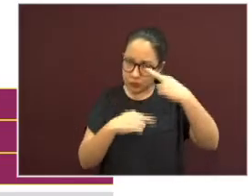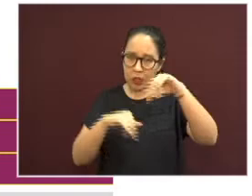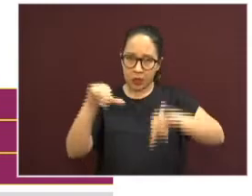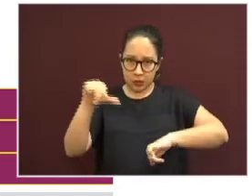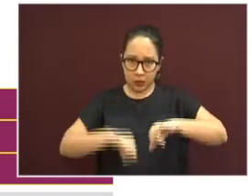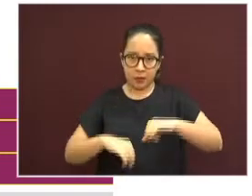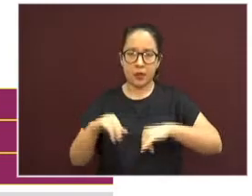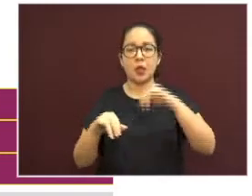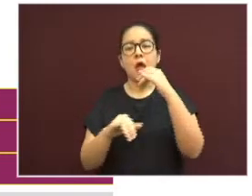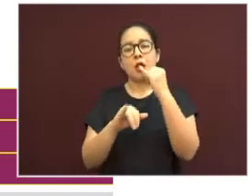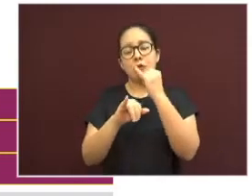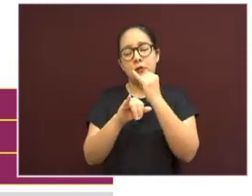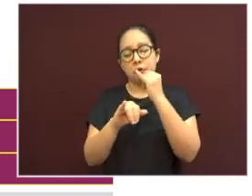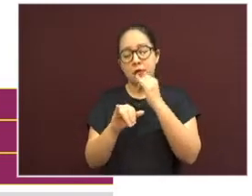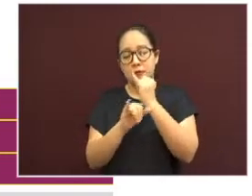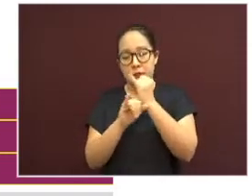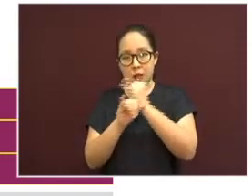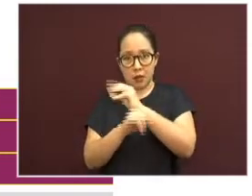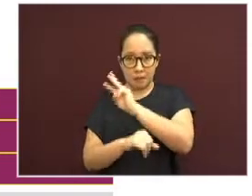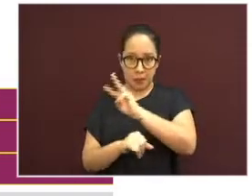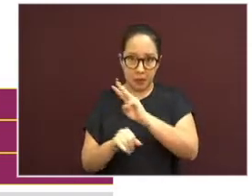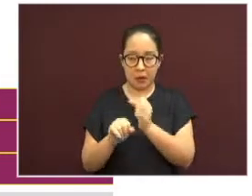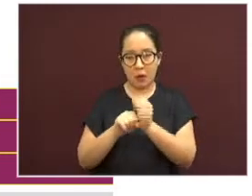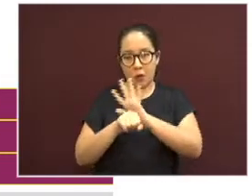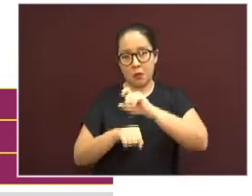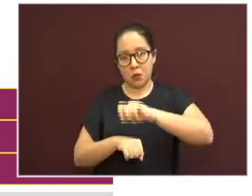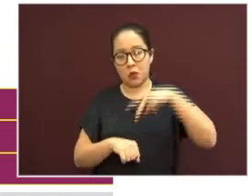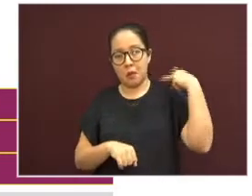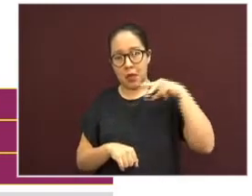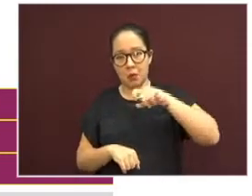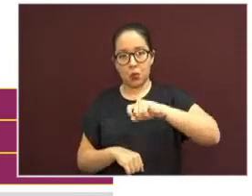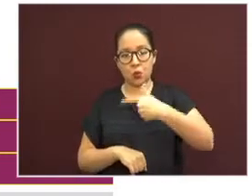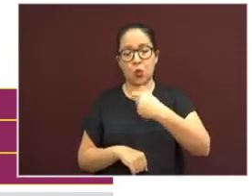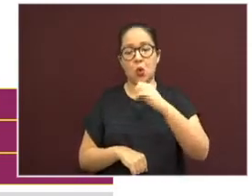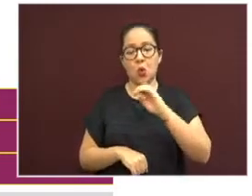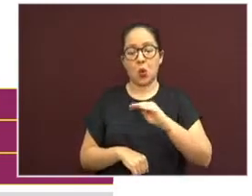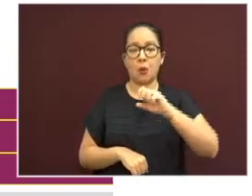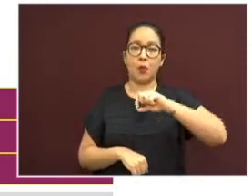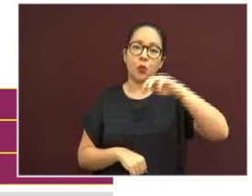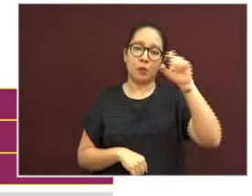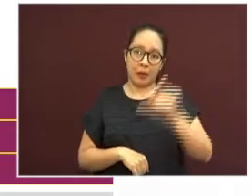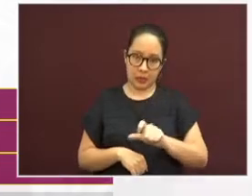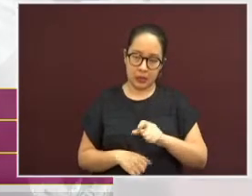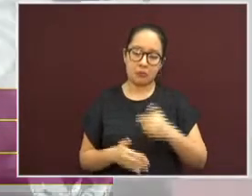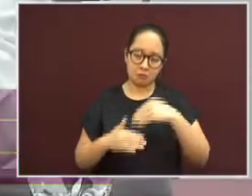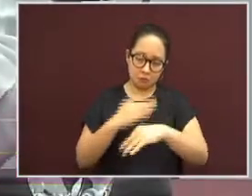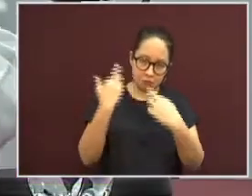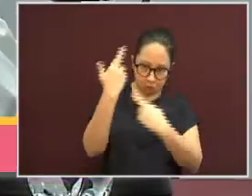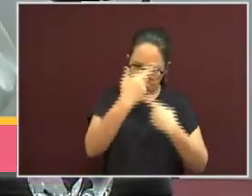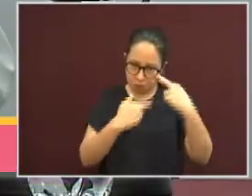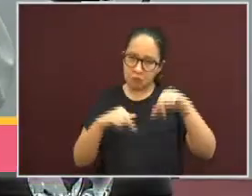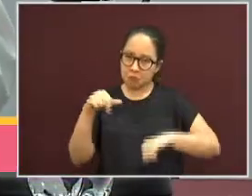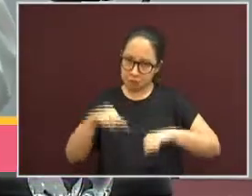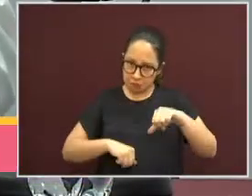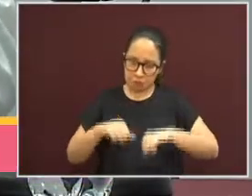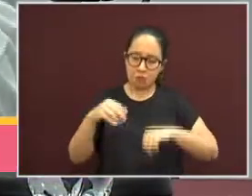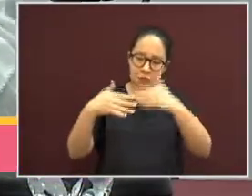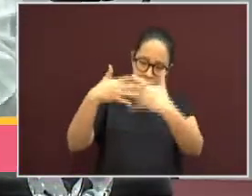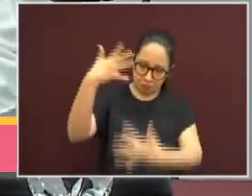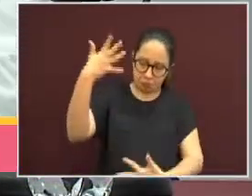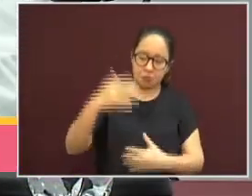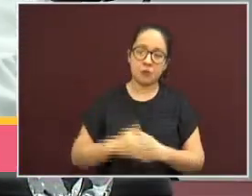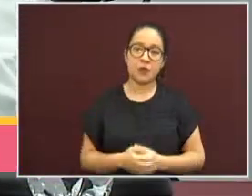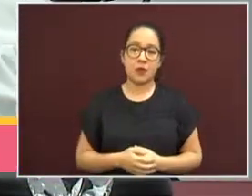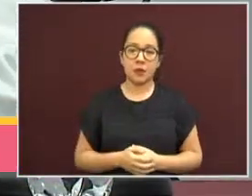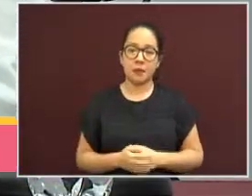coronavirus.veracruz.gov.mx. Y bien, por otro lado, también es importante hacerles